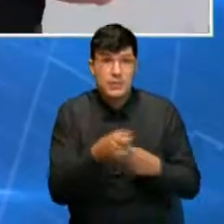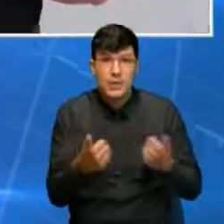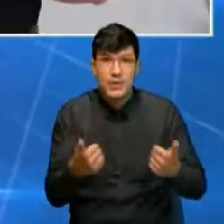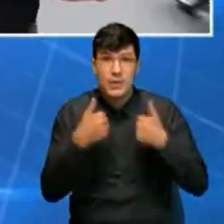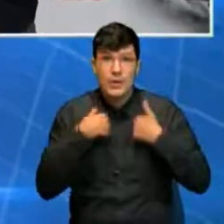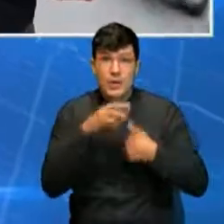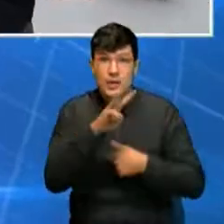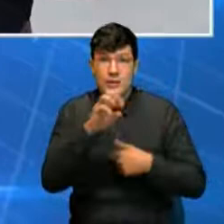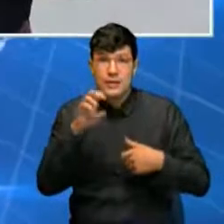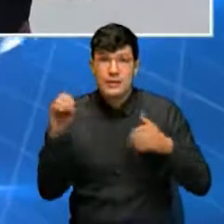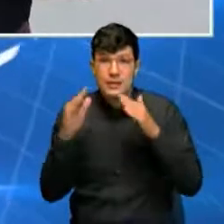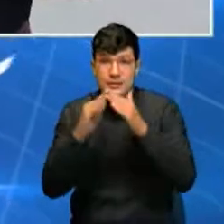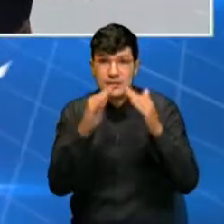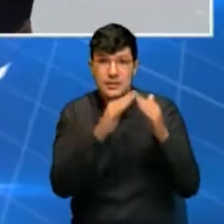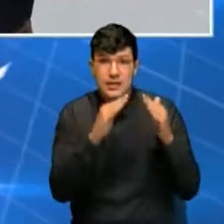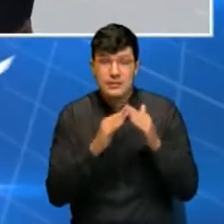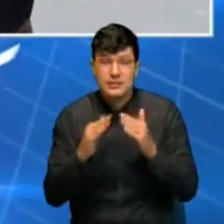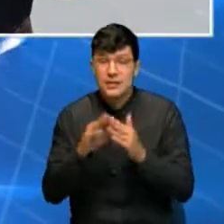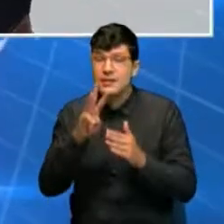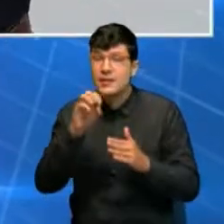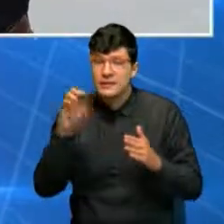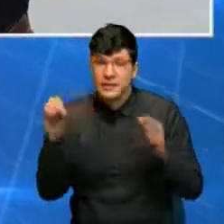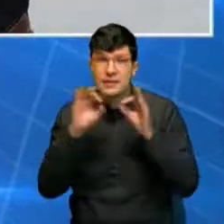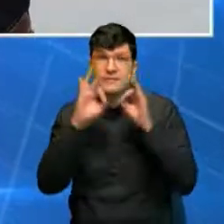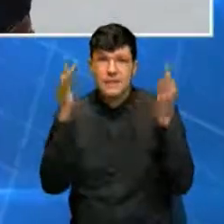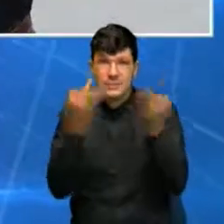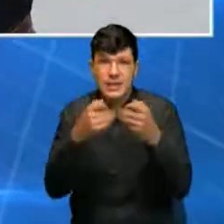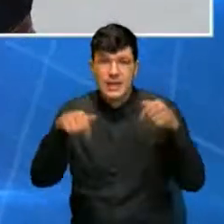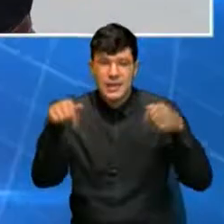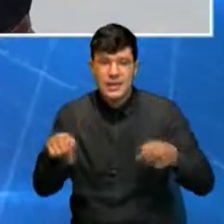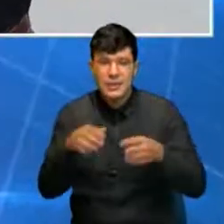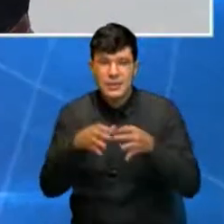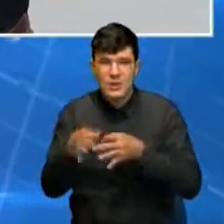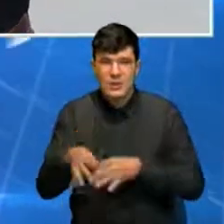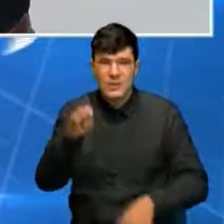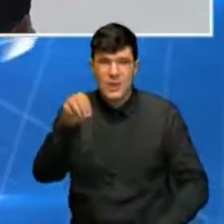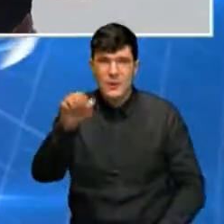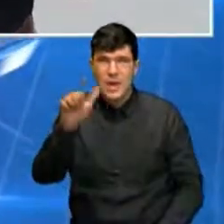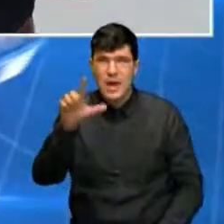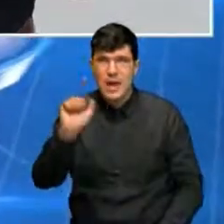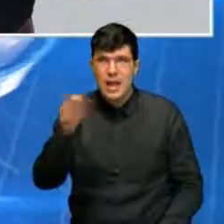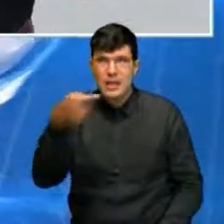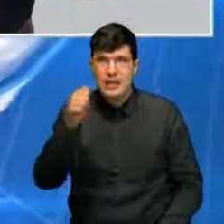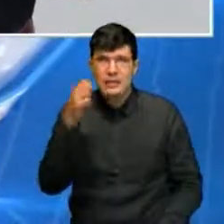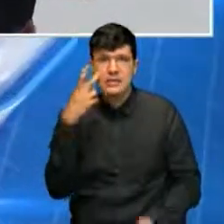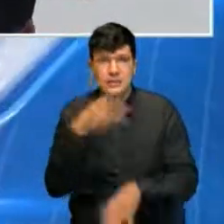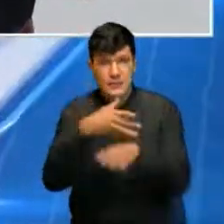a 300 familias de escasos recursos en nuestro municipio. Esto es la información desde Málaga Santander. Continúen en Estudios. Muy buenas tardes.